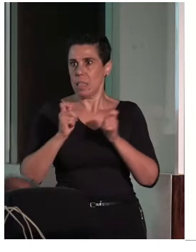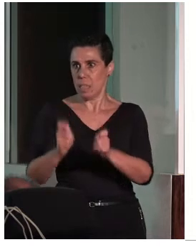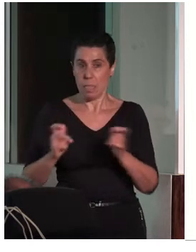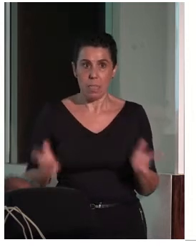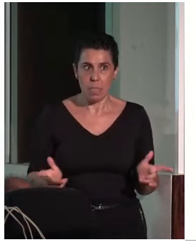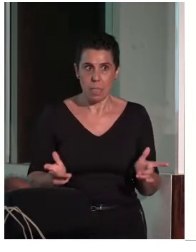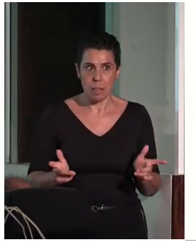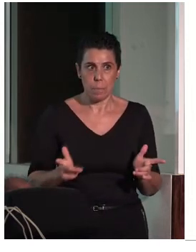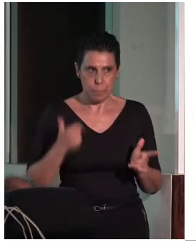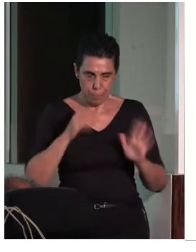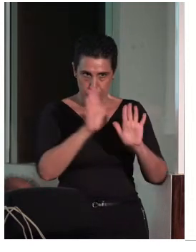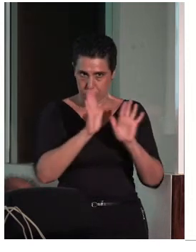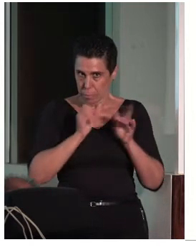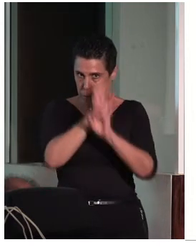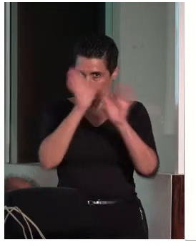Me explico.